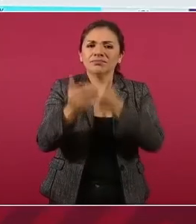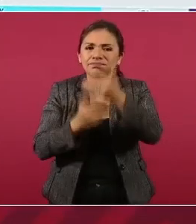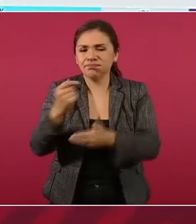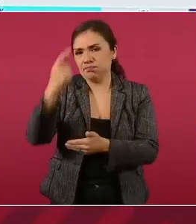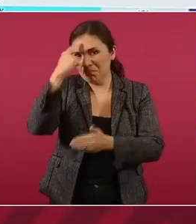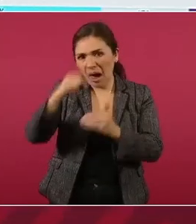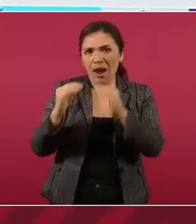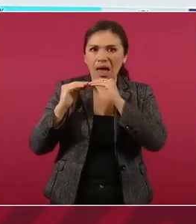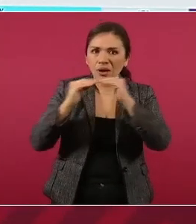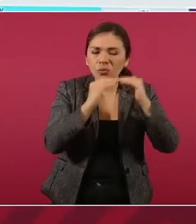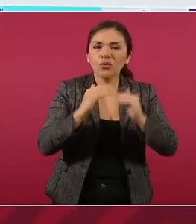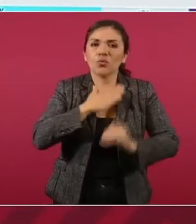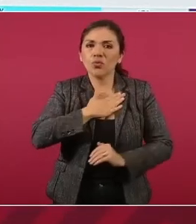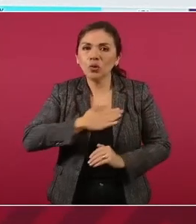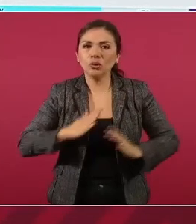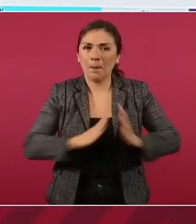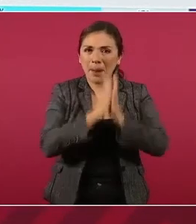democracia,